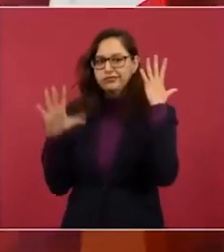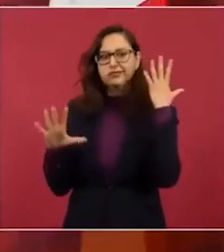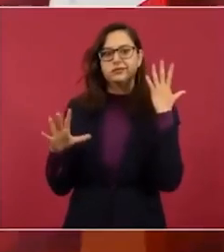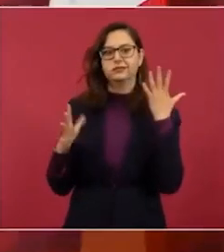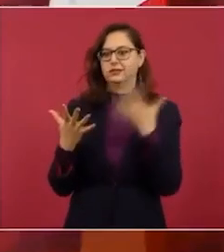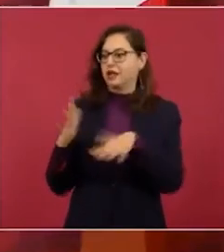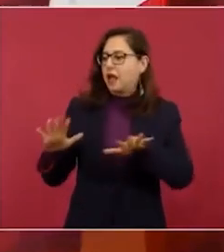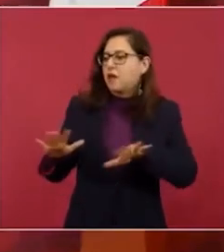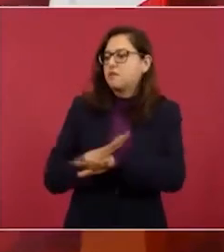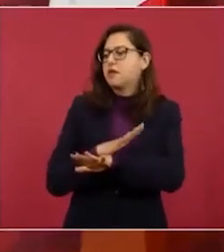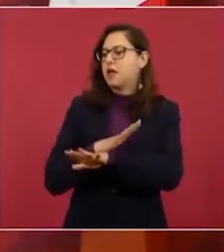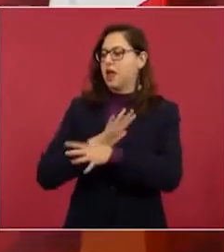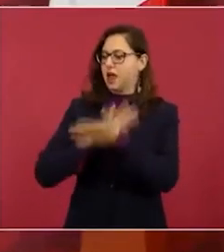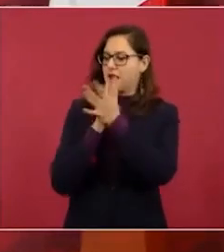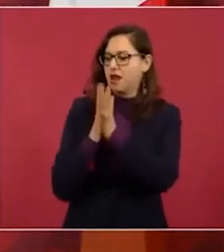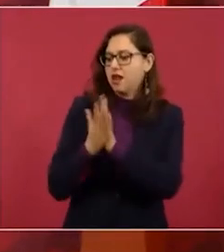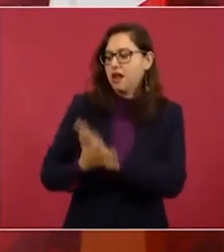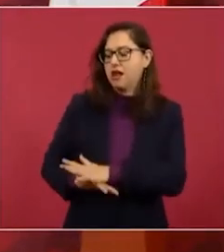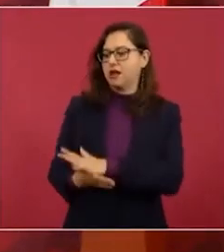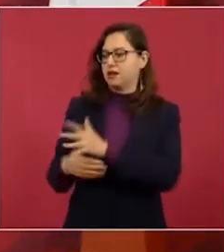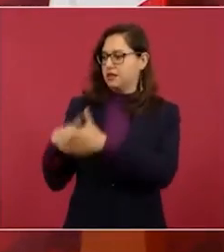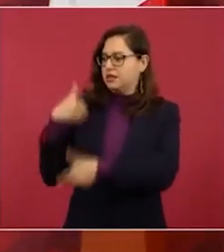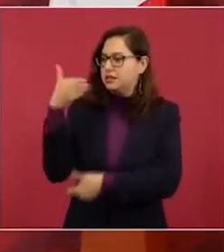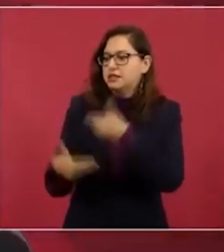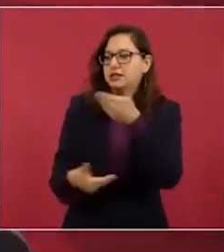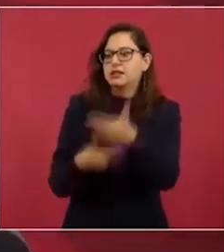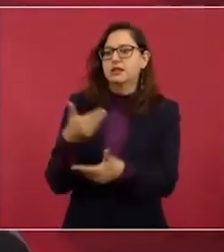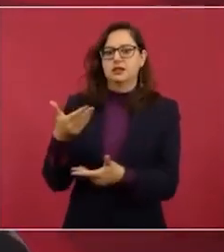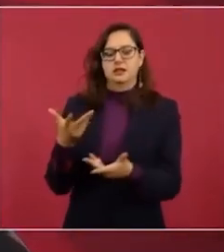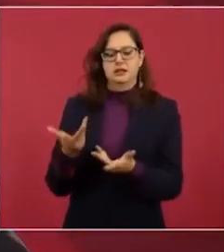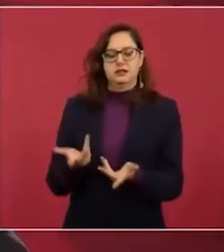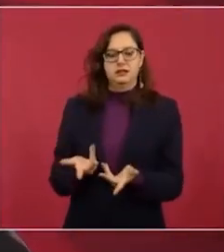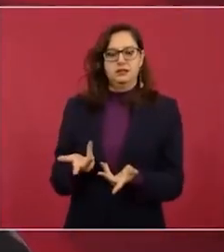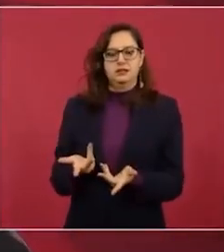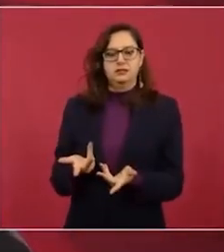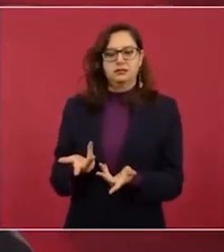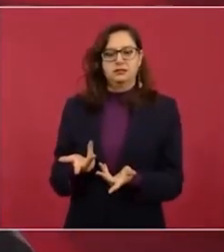reformar, transformar, revolucionar.